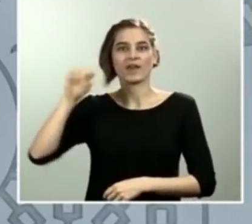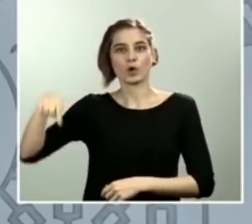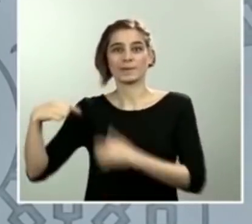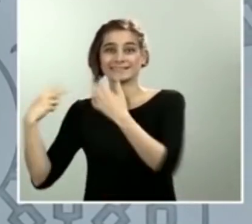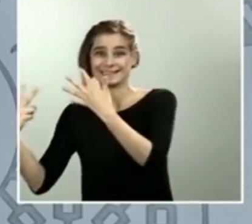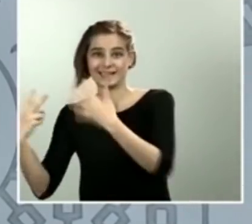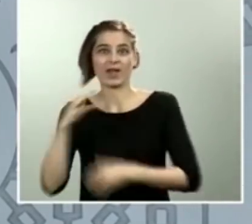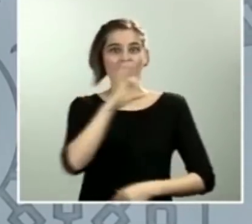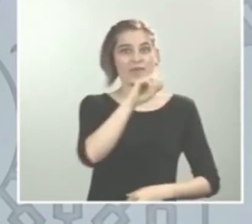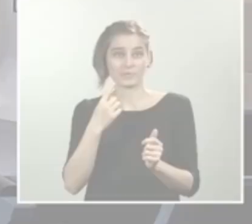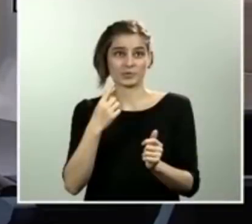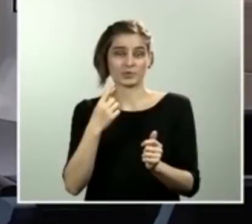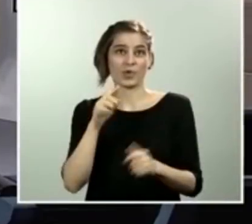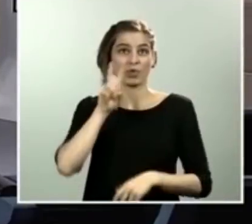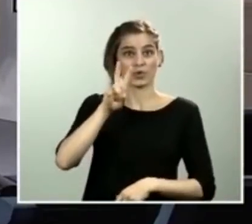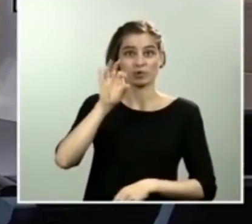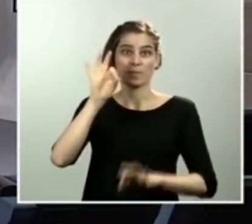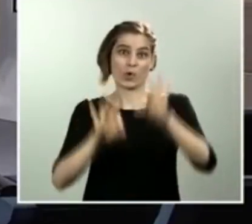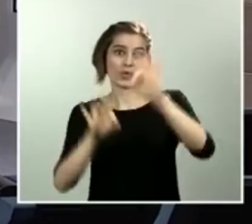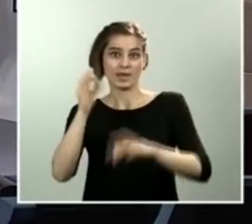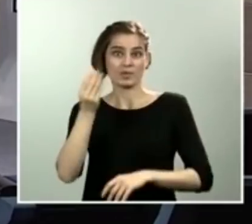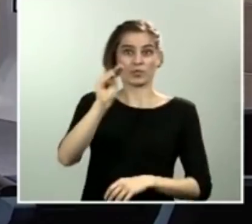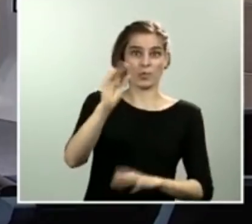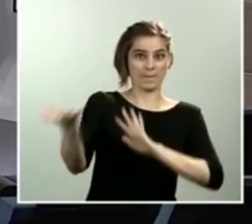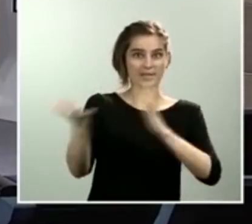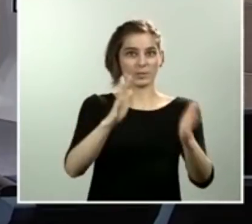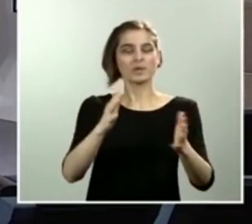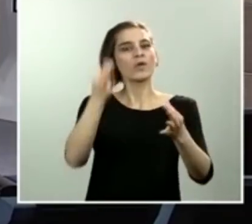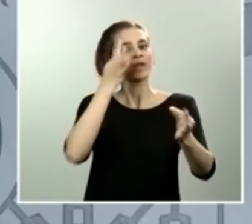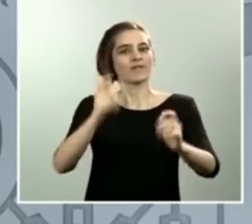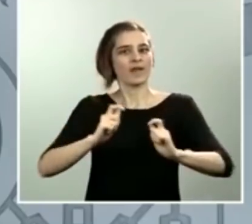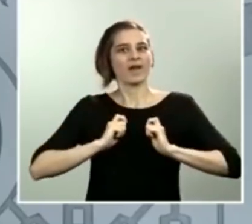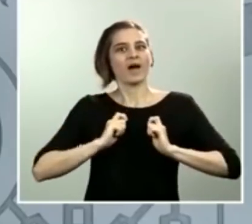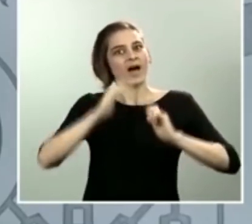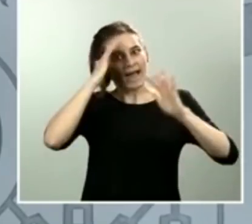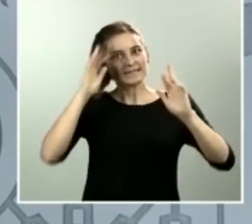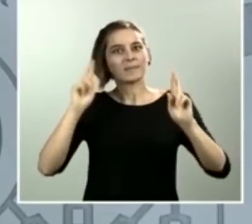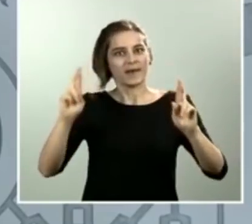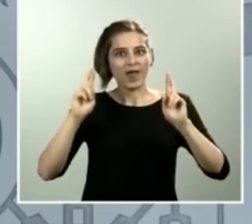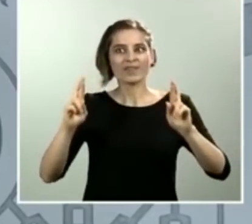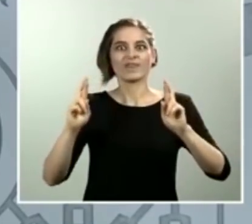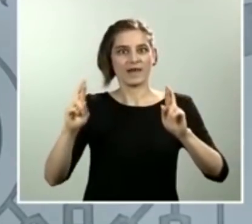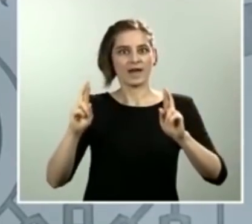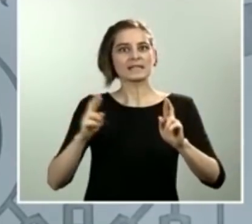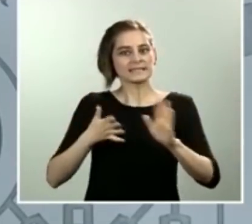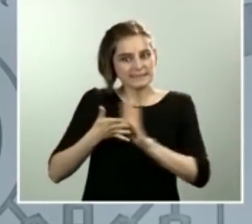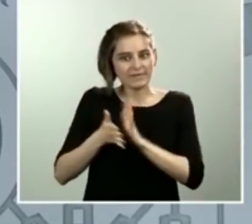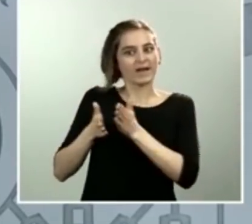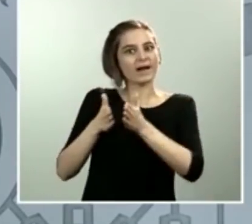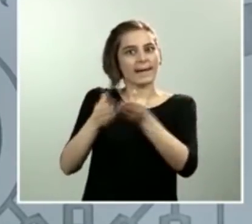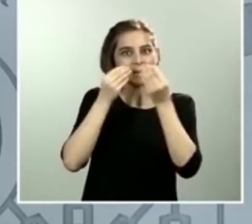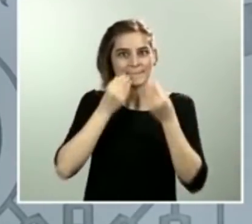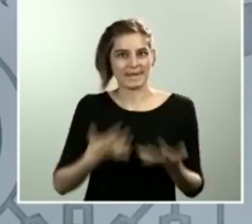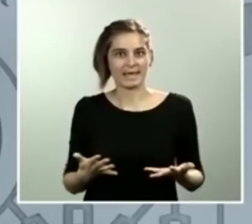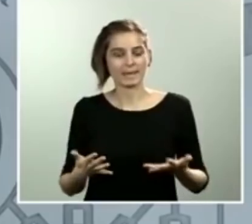respecto a las semanas anteriores. Son cifras muy alentadoras. Son cifras que, como siempre les decimos, representan lo que pasaba hace alrededor